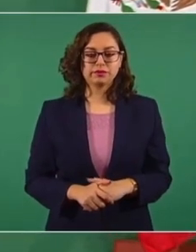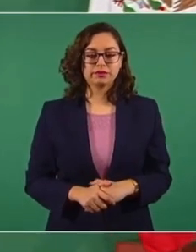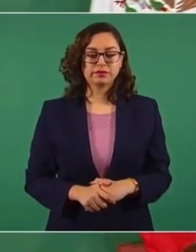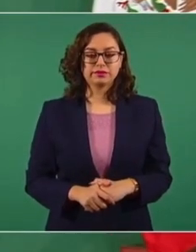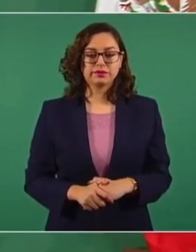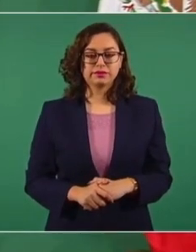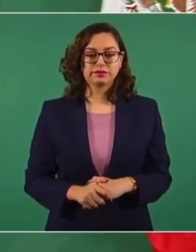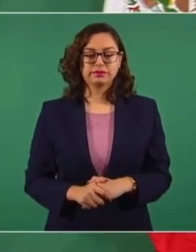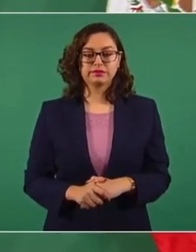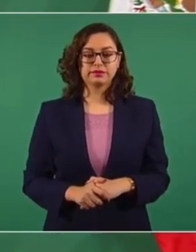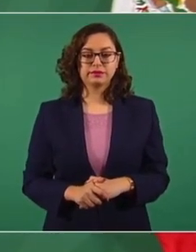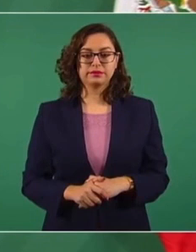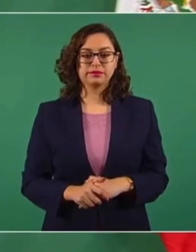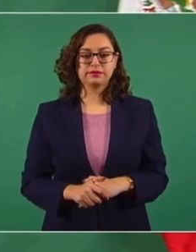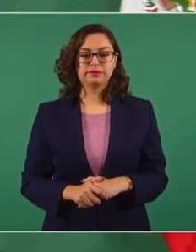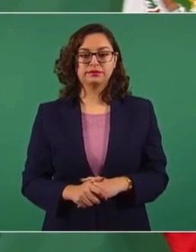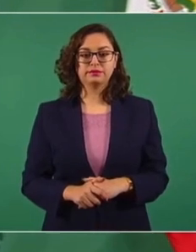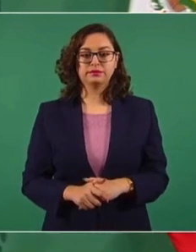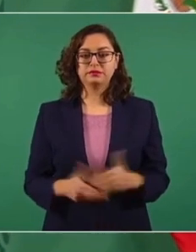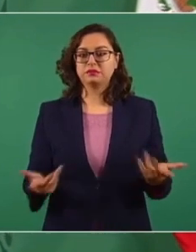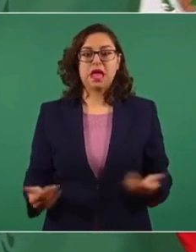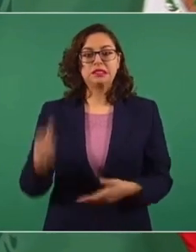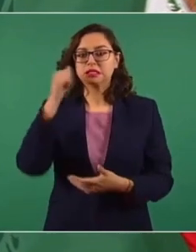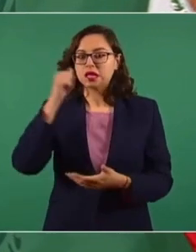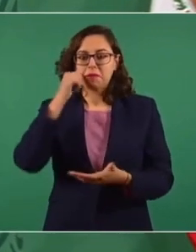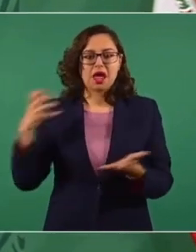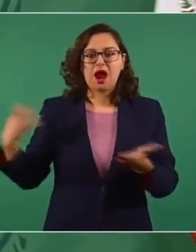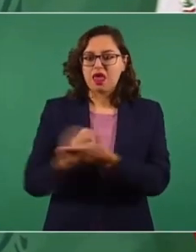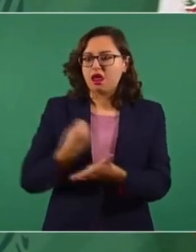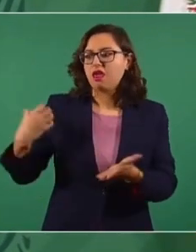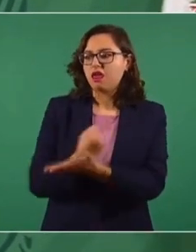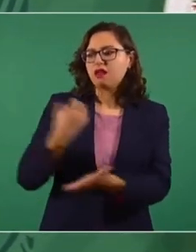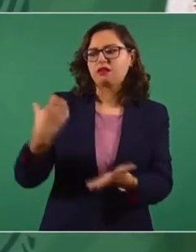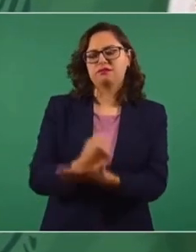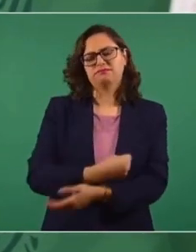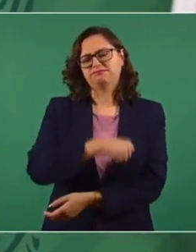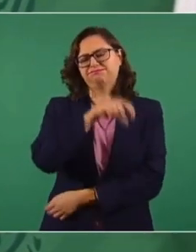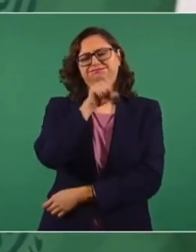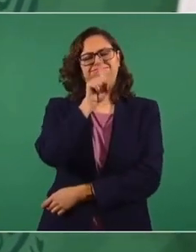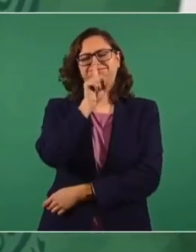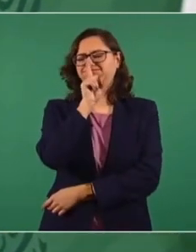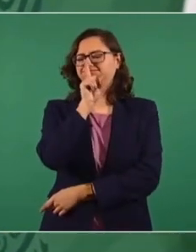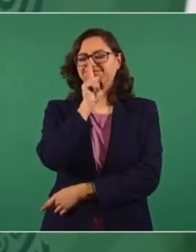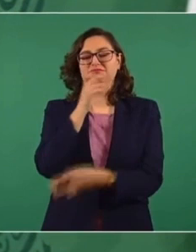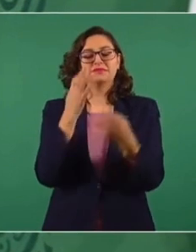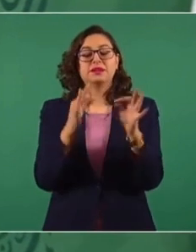No es ganar siempre, lo importante es